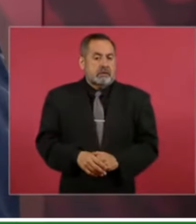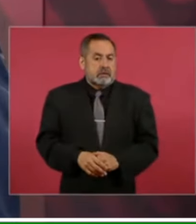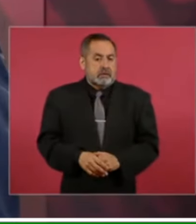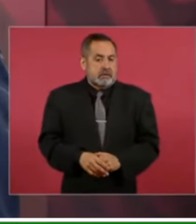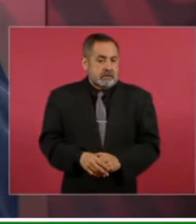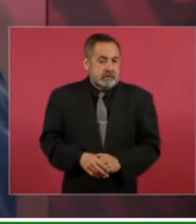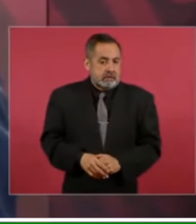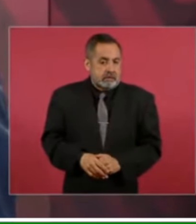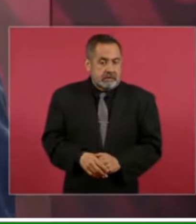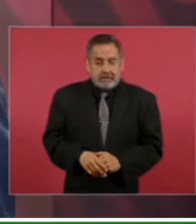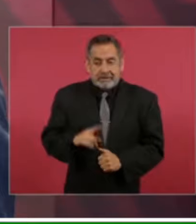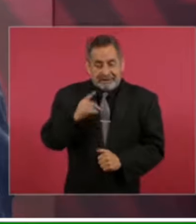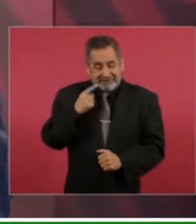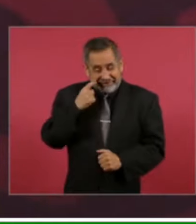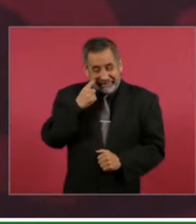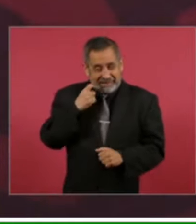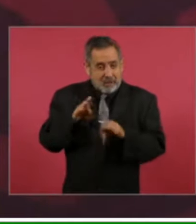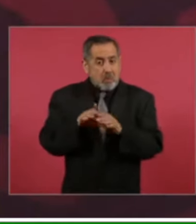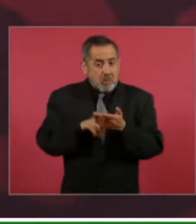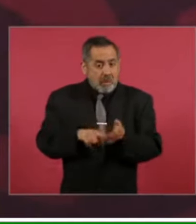fíjense que hay la posibilidad de comprar